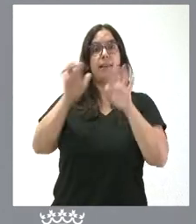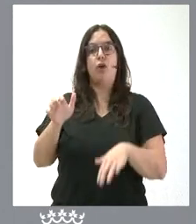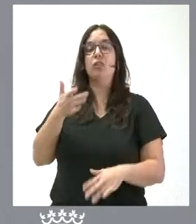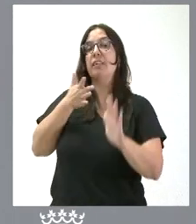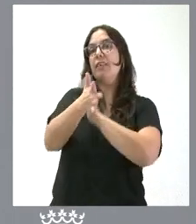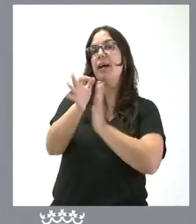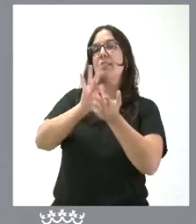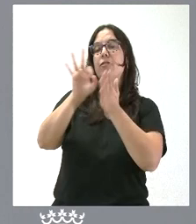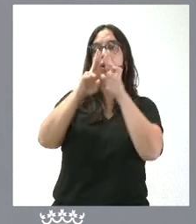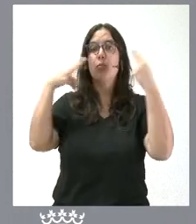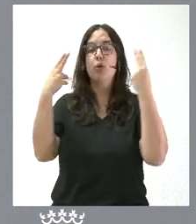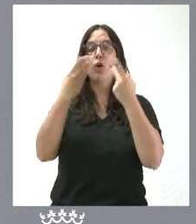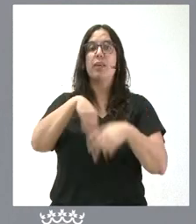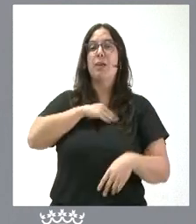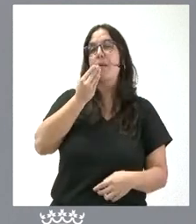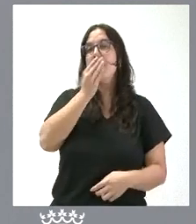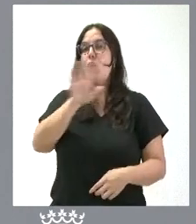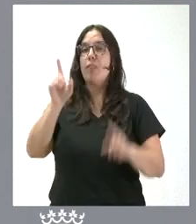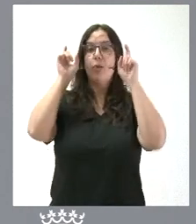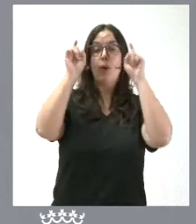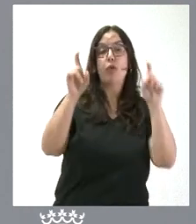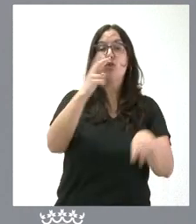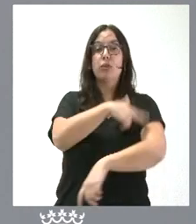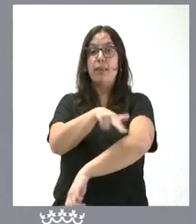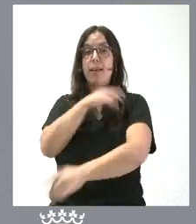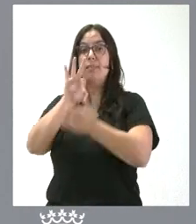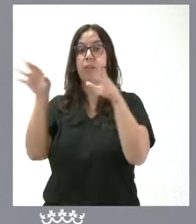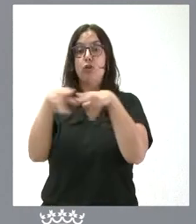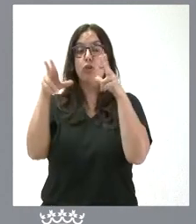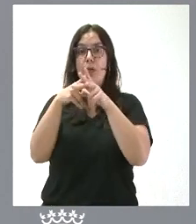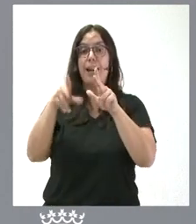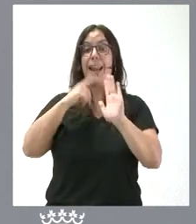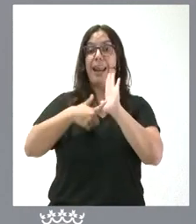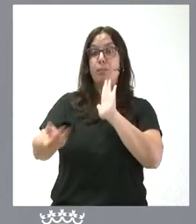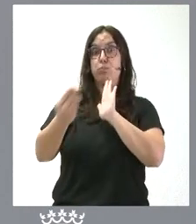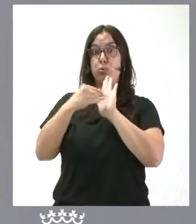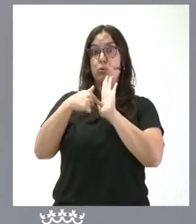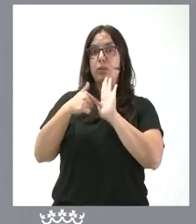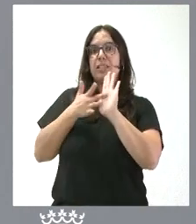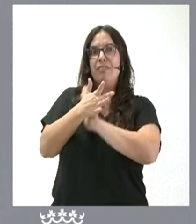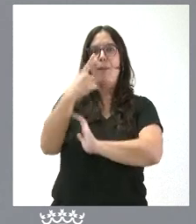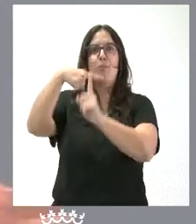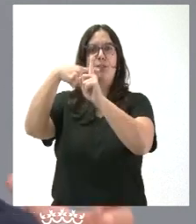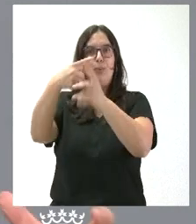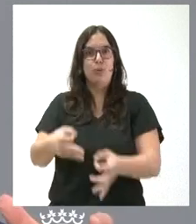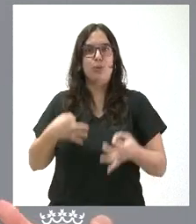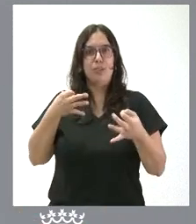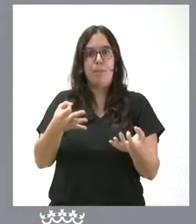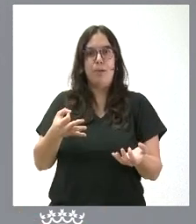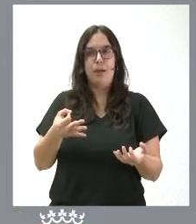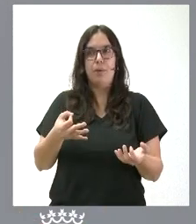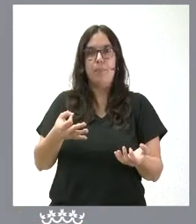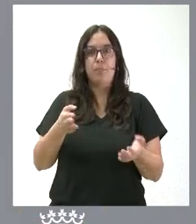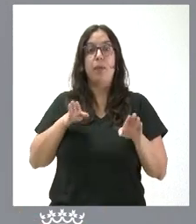públicos de España en educación, en sanidad y en servicios sociales y elevarlos a rango de ley siempre es un elemento positivo, porque hay que trabajar en el doble sentido.